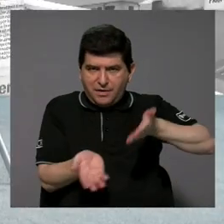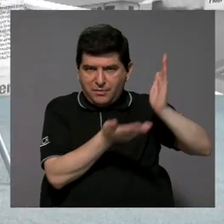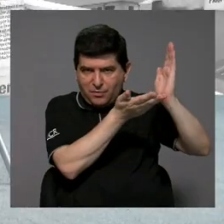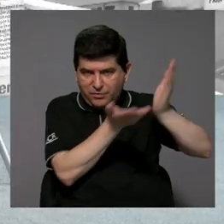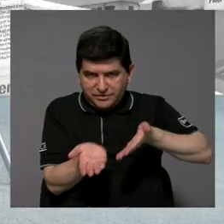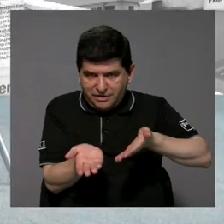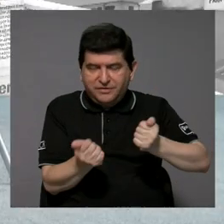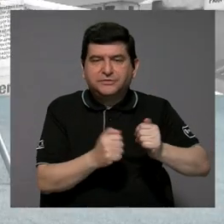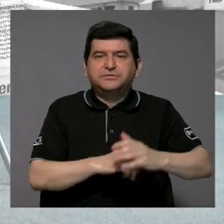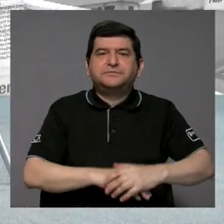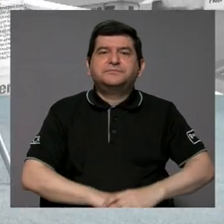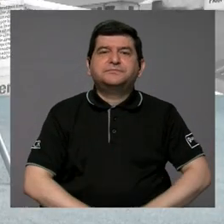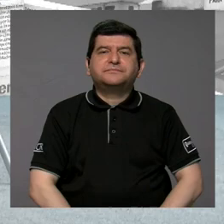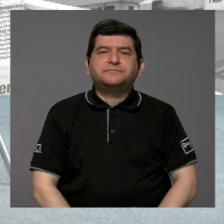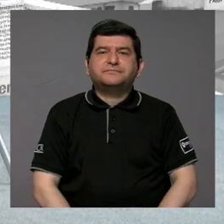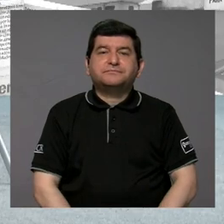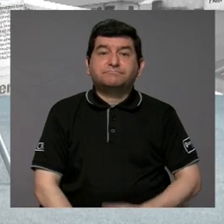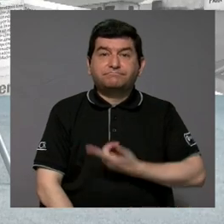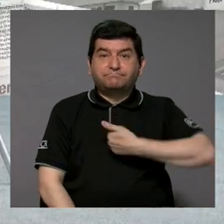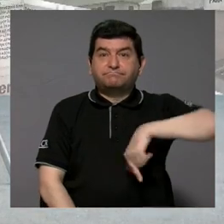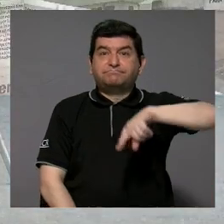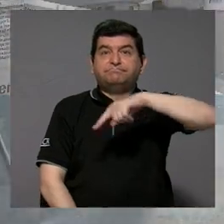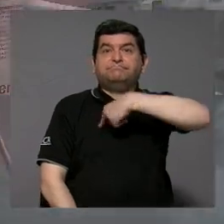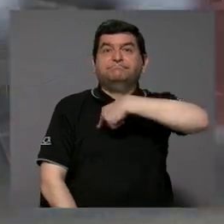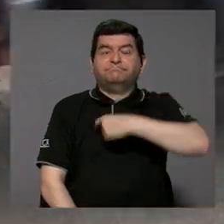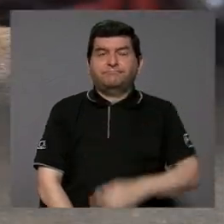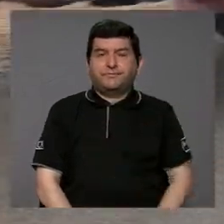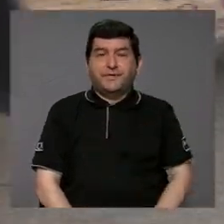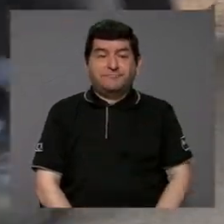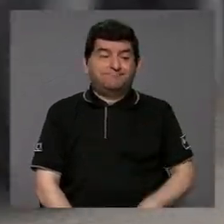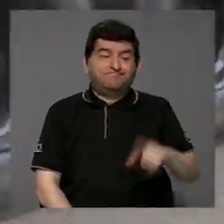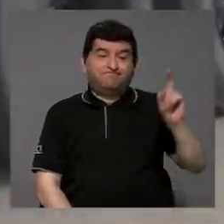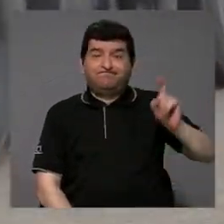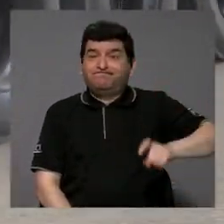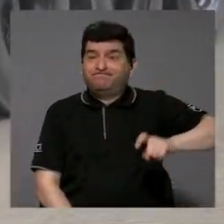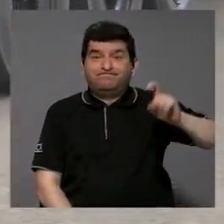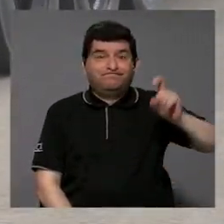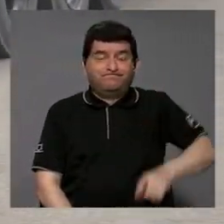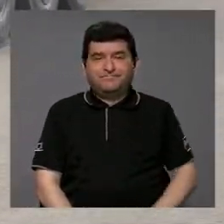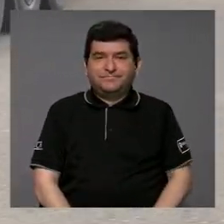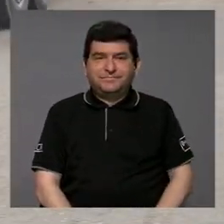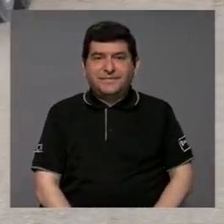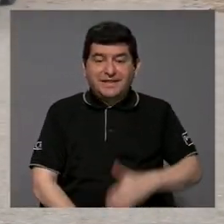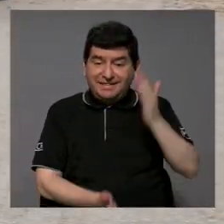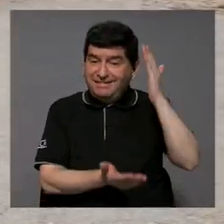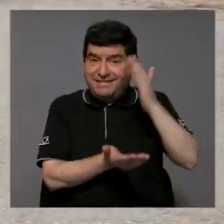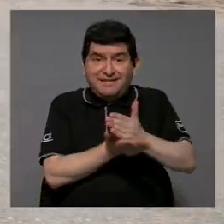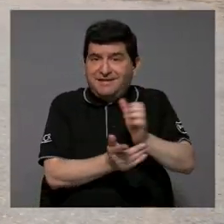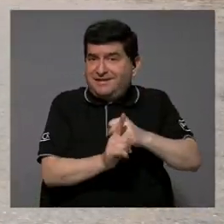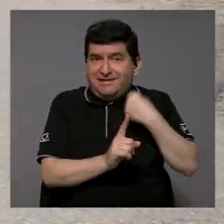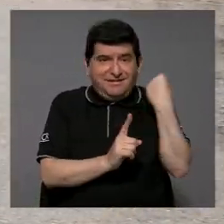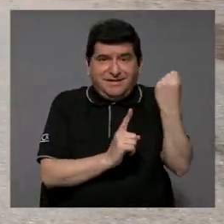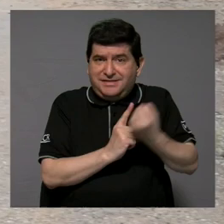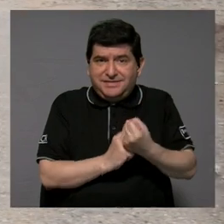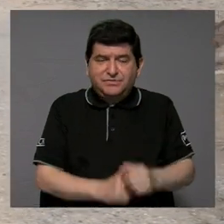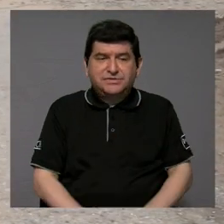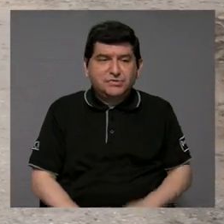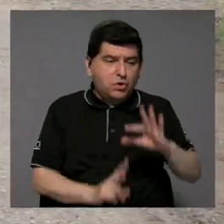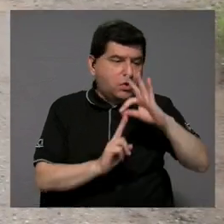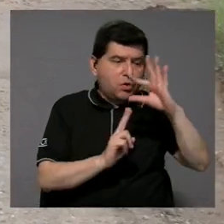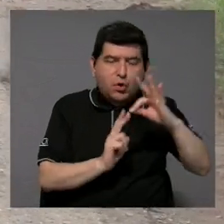importaciones de ellos. Entonces, nosotros tendremos que hacer un alto, buscar